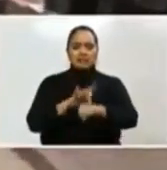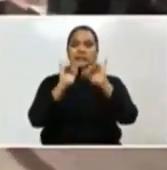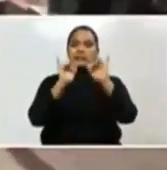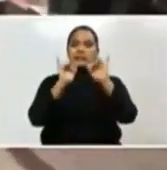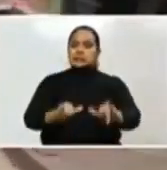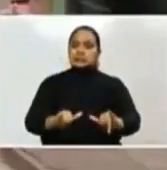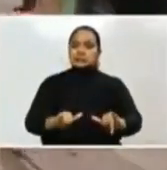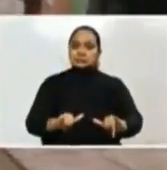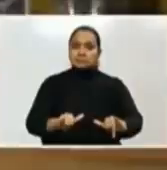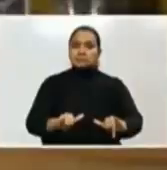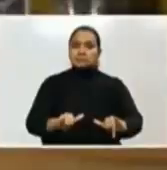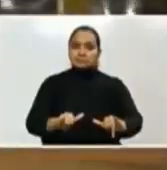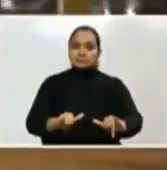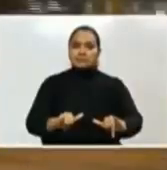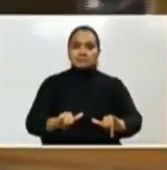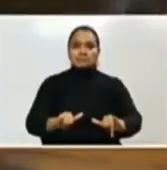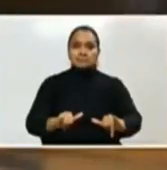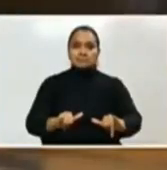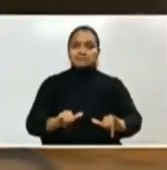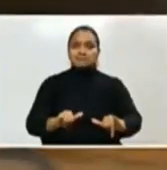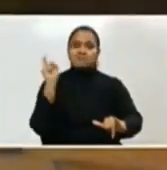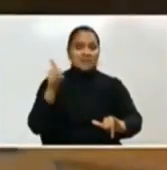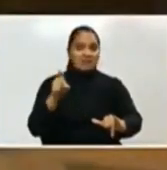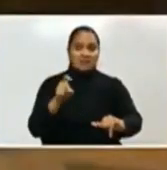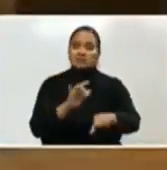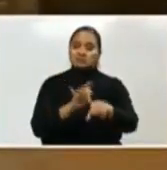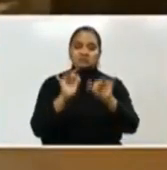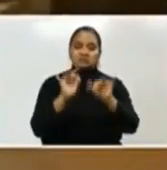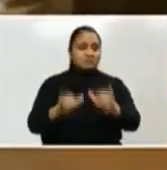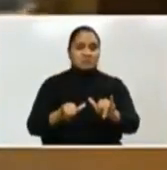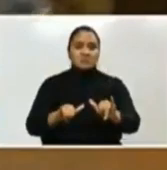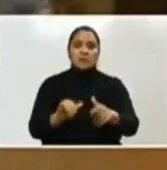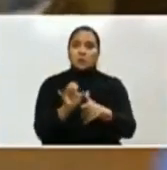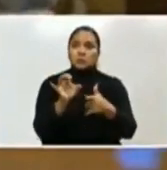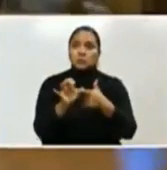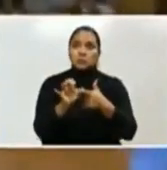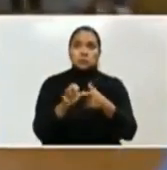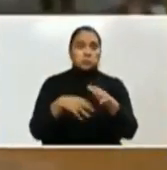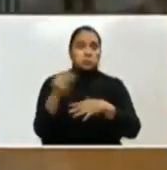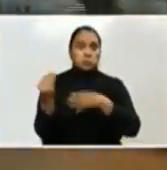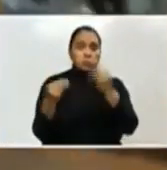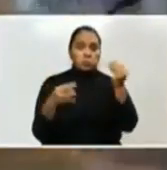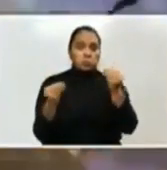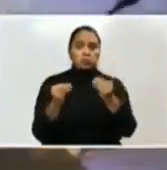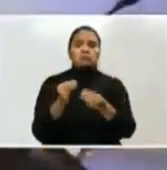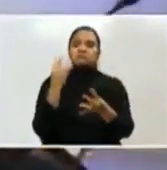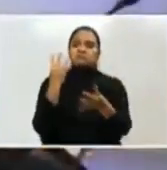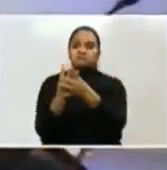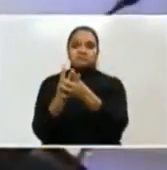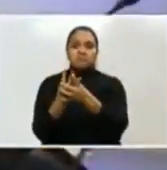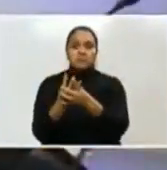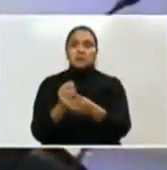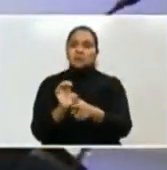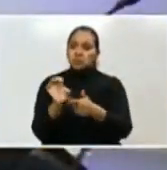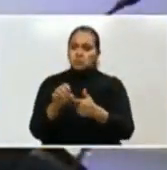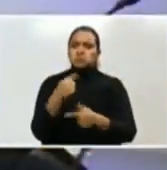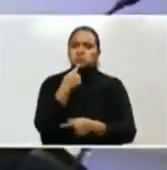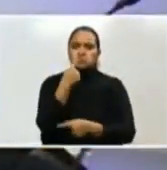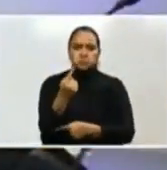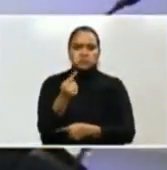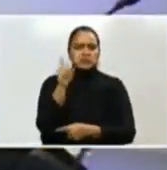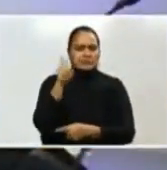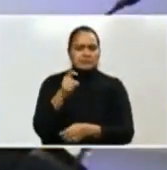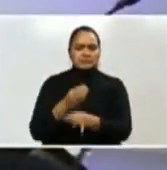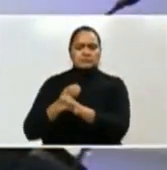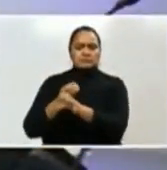el toque de queda, el toque de queda absoluto, así como velar porque se siguen al pie de la letra las medidas